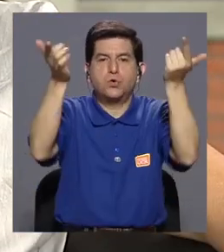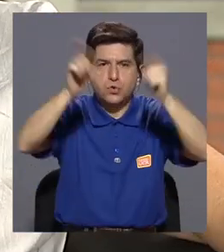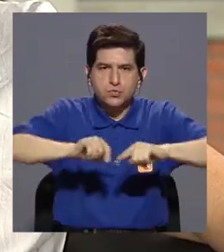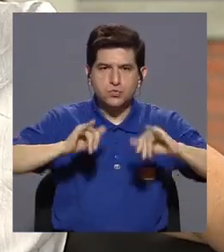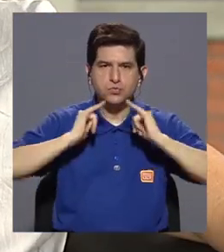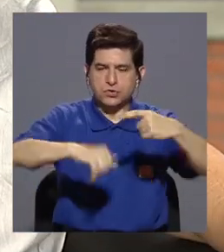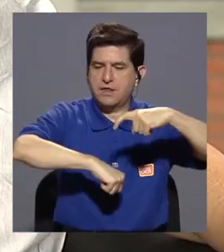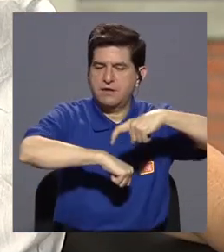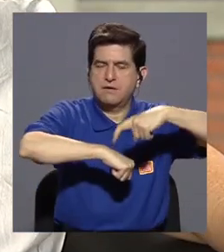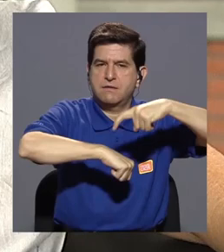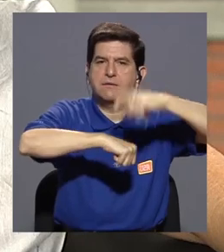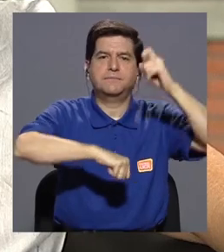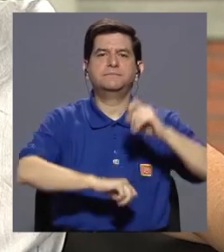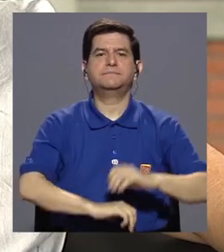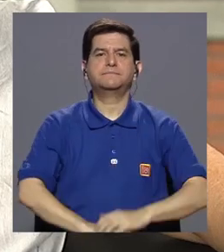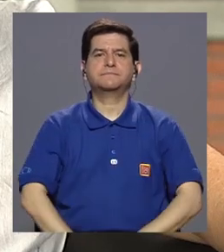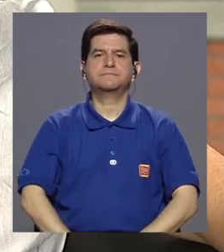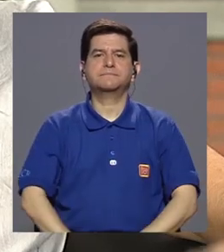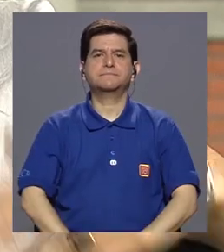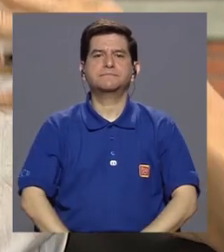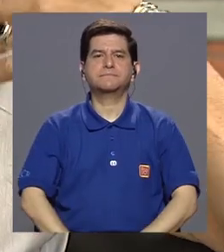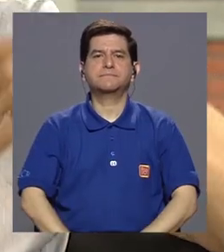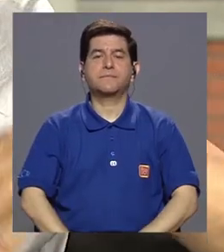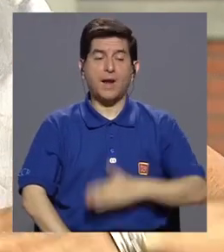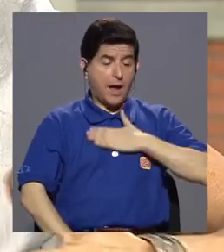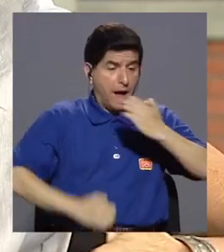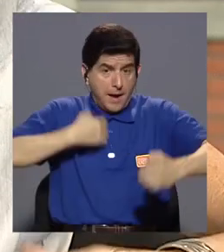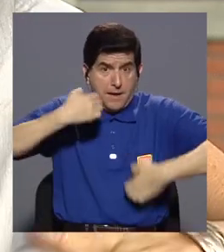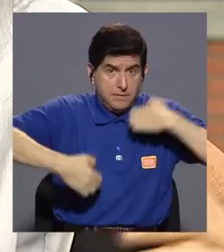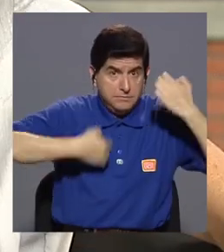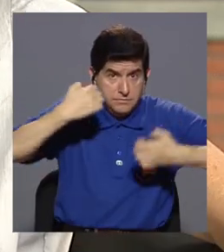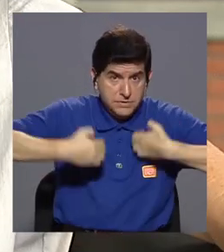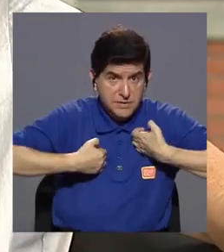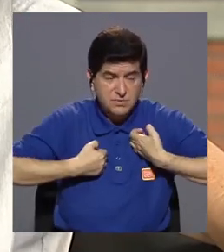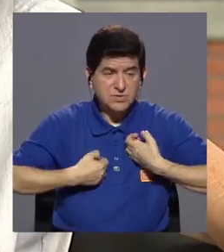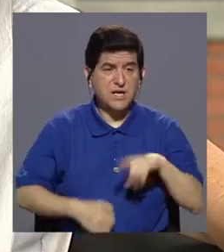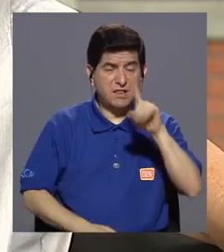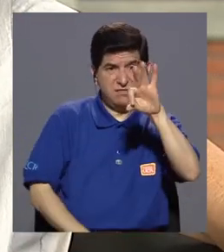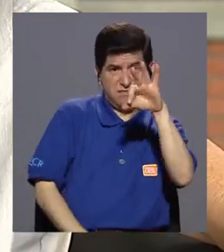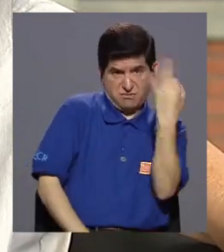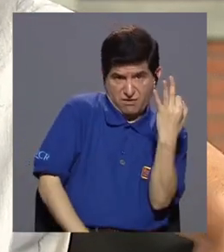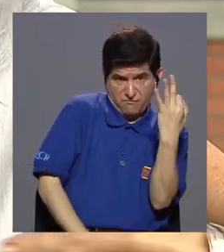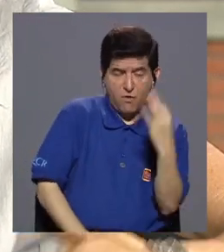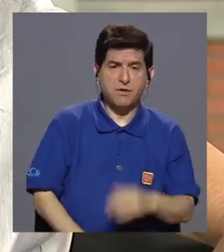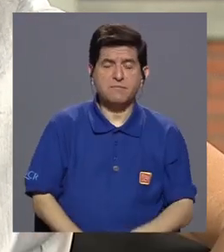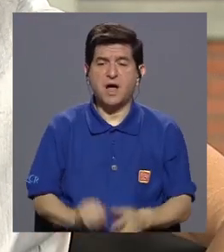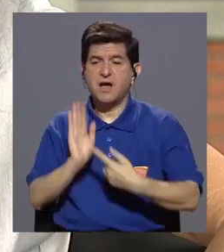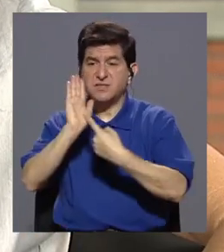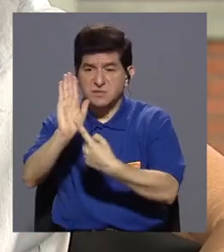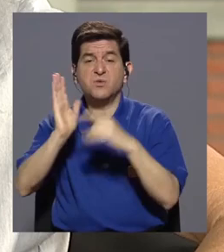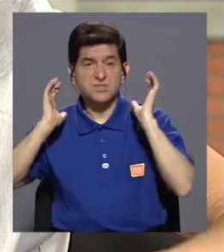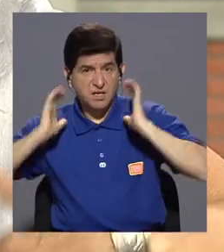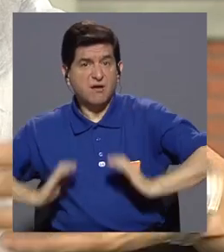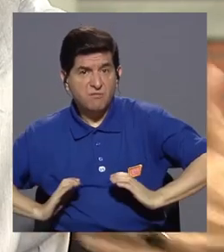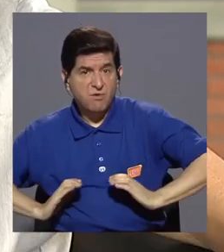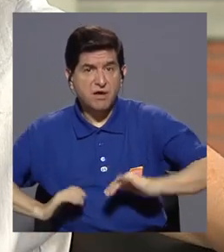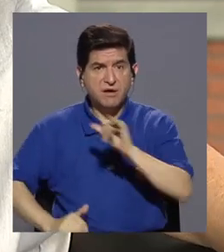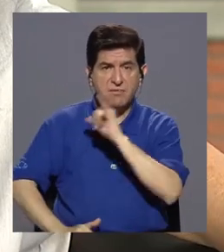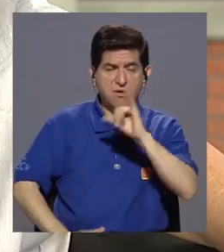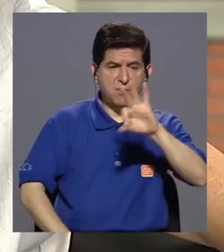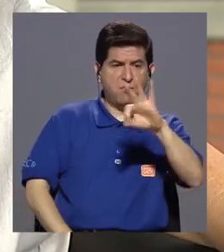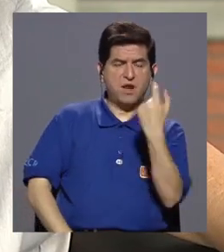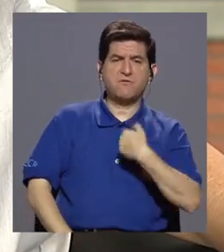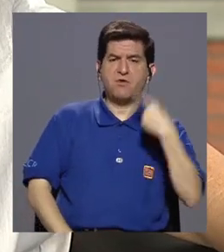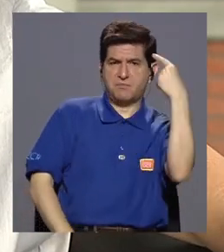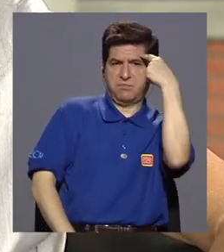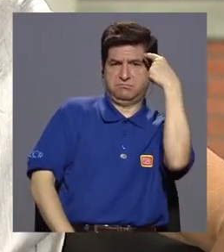a la vez. Si mis emociones están de una determinada manera, se refleja en mi cuerpo, se refleja en